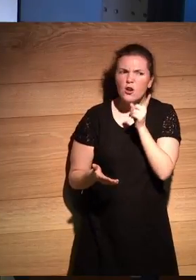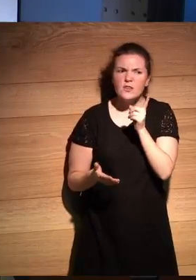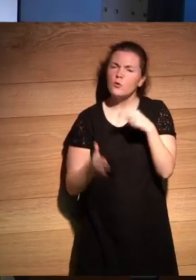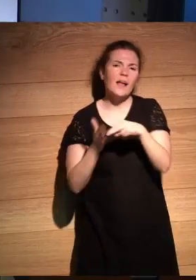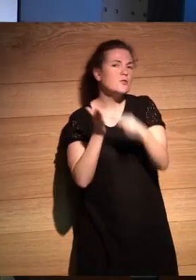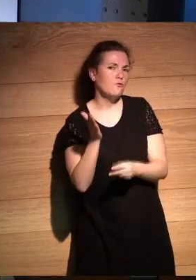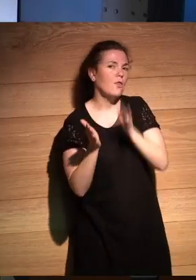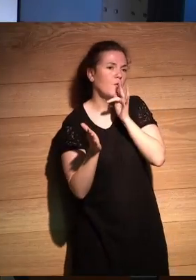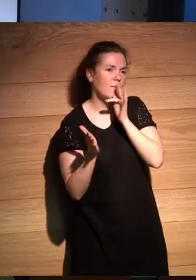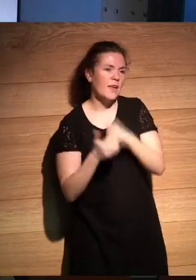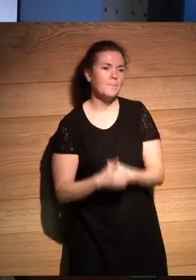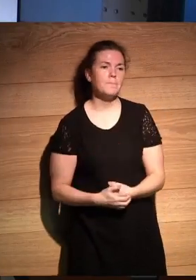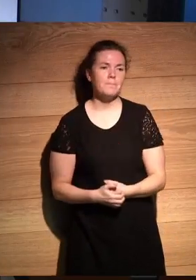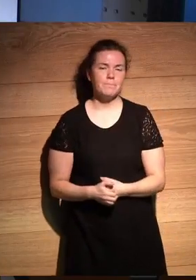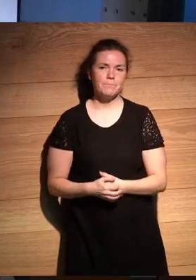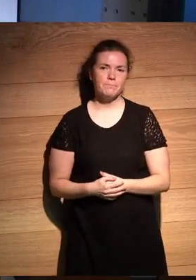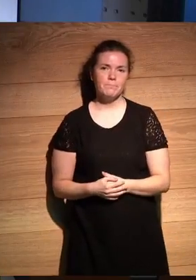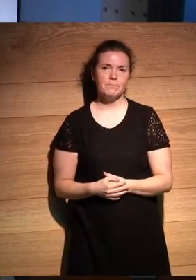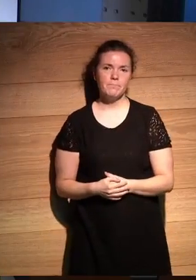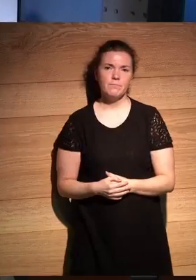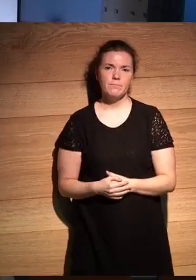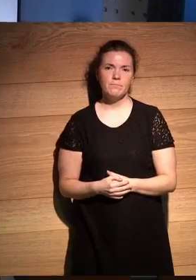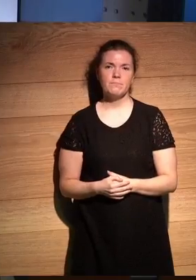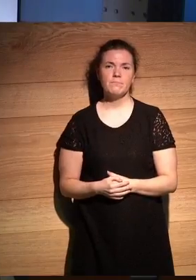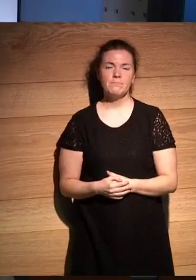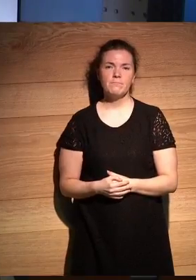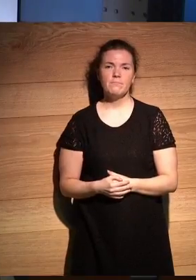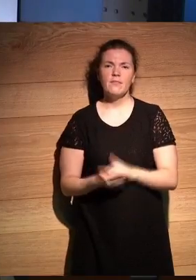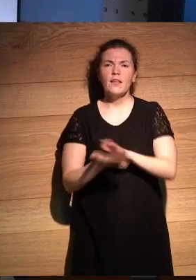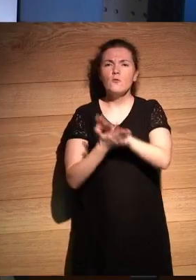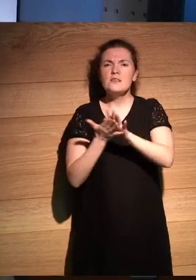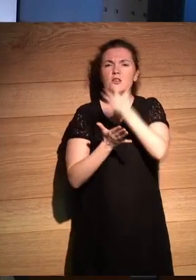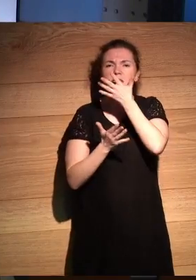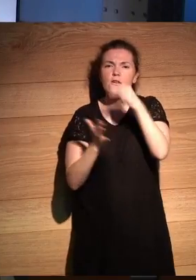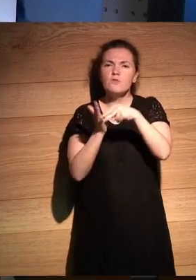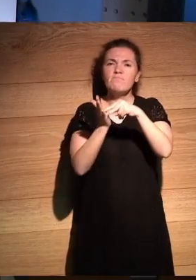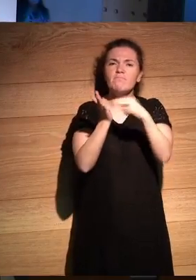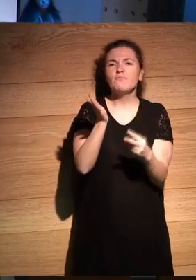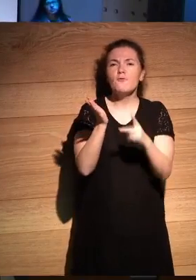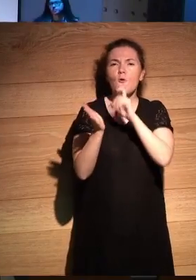está desenchufado Rodrigo ¿cómo se dice el lenguaje de signos? desenchufado?